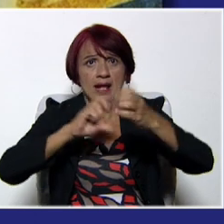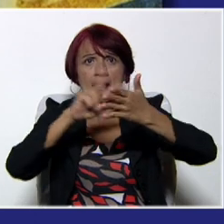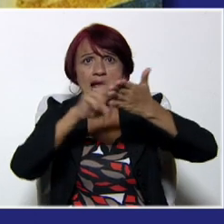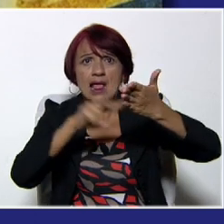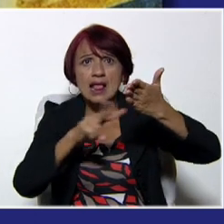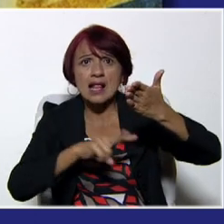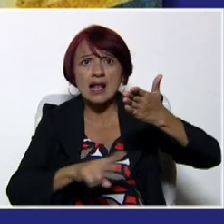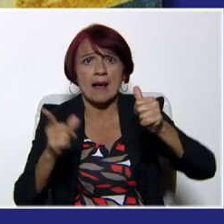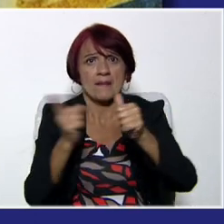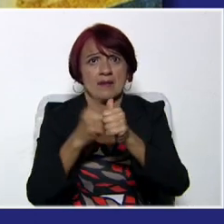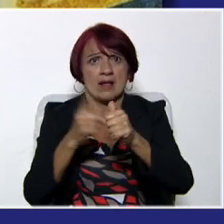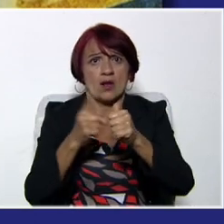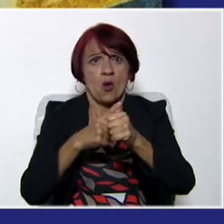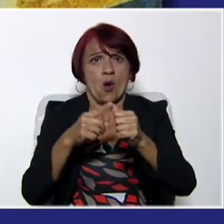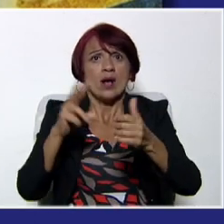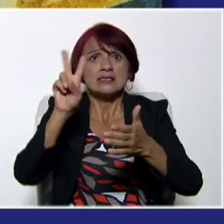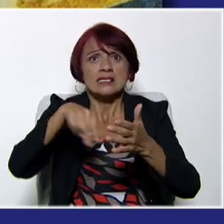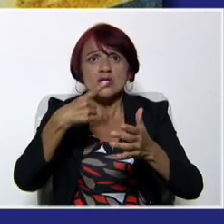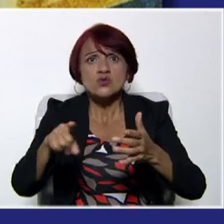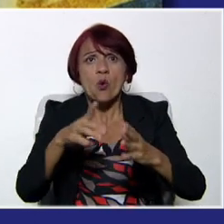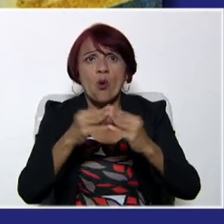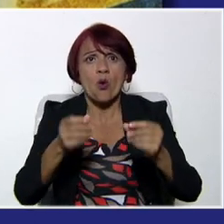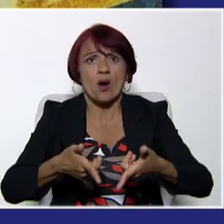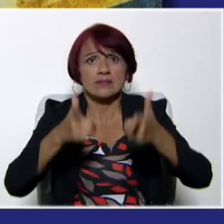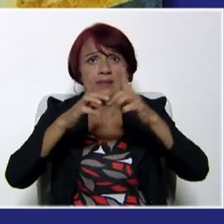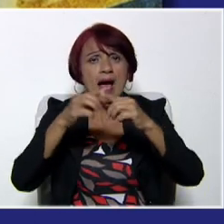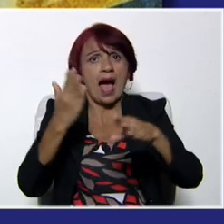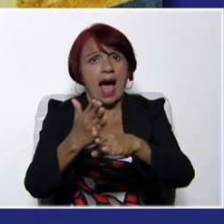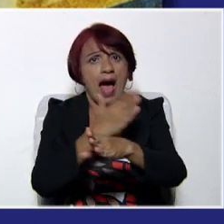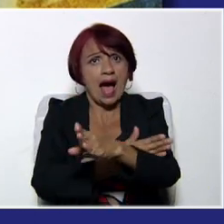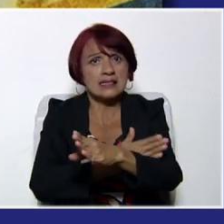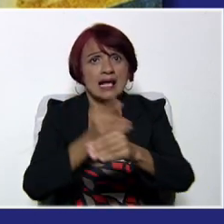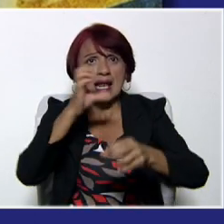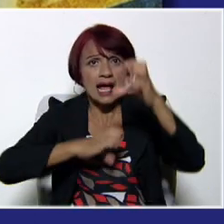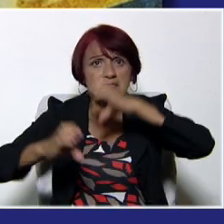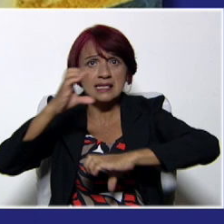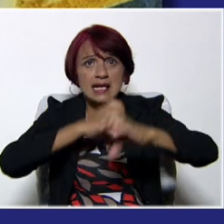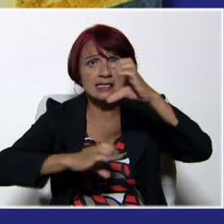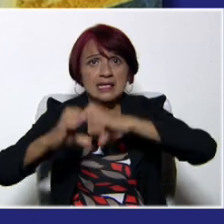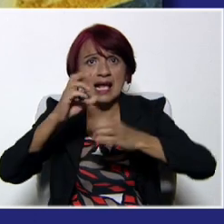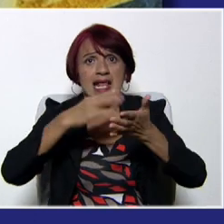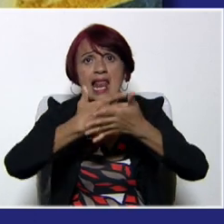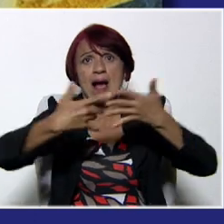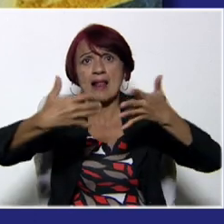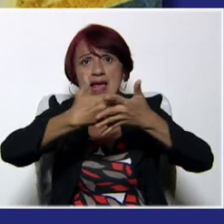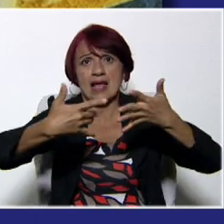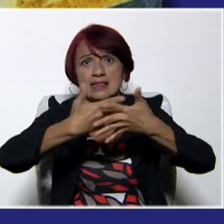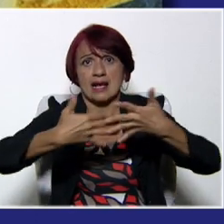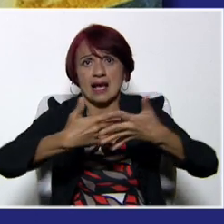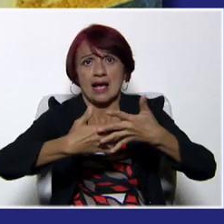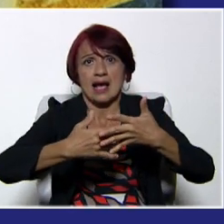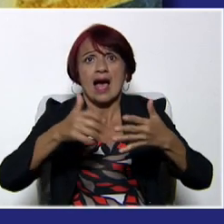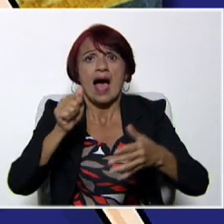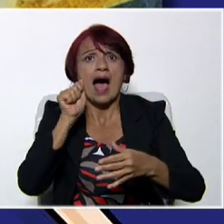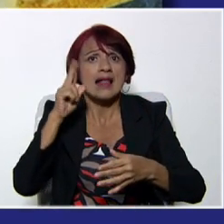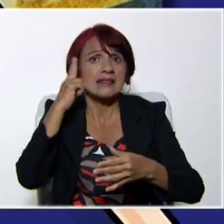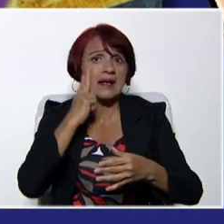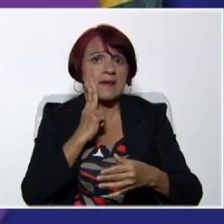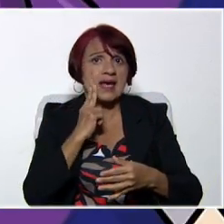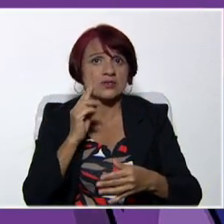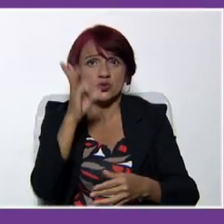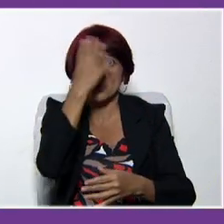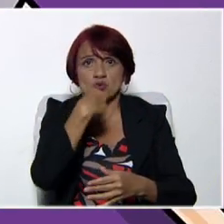instrucción primaria no se defiende, sino donde han florecido de antemano las ciencias y las letras. Andrés Bello.